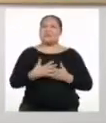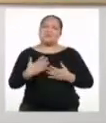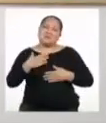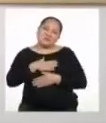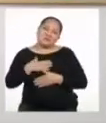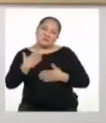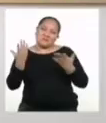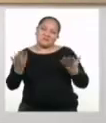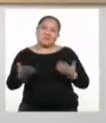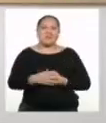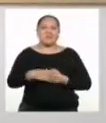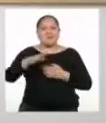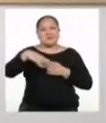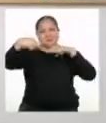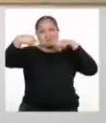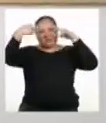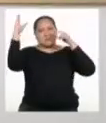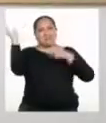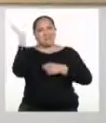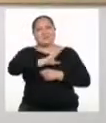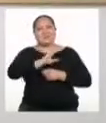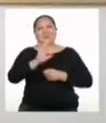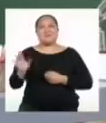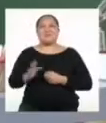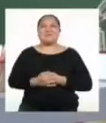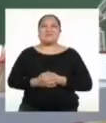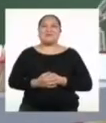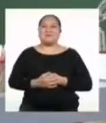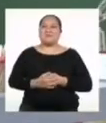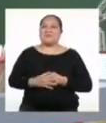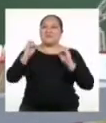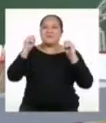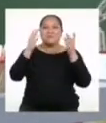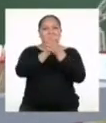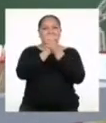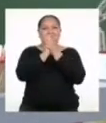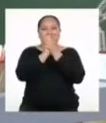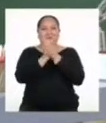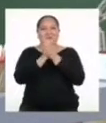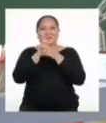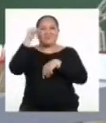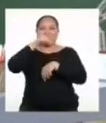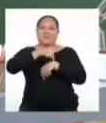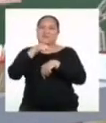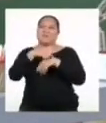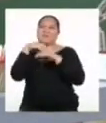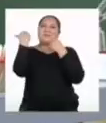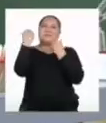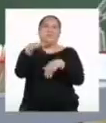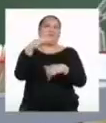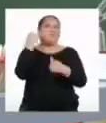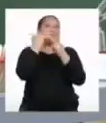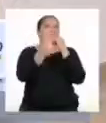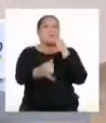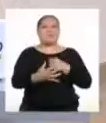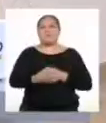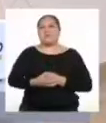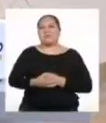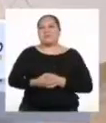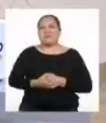gusto, Yaremis. Nos vemos pronto. ¡Chao! Bueno, amigas y amigos, el tiempo se nos acabó.